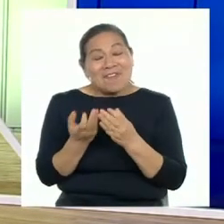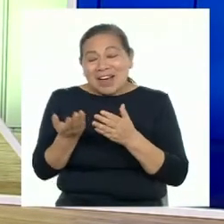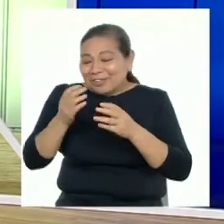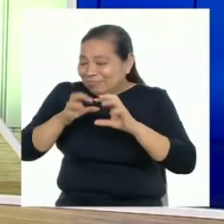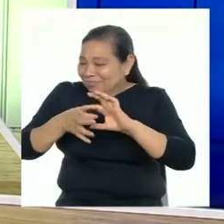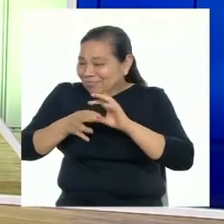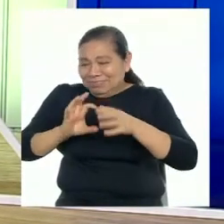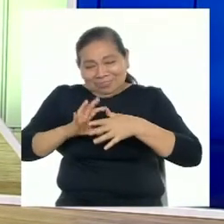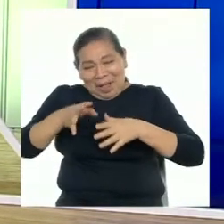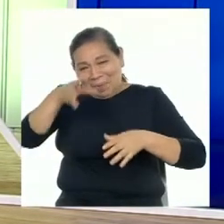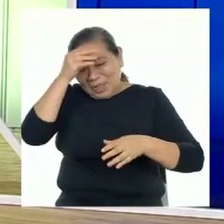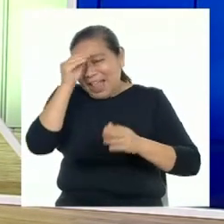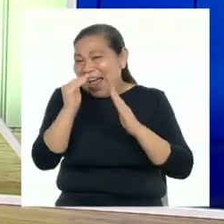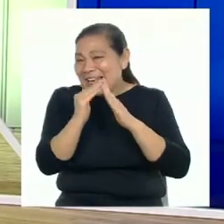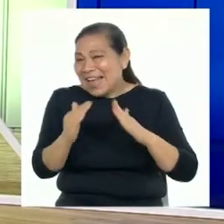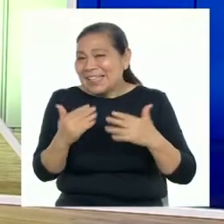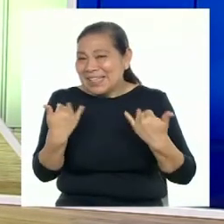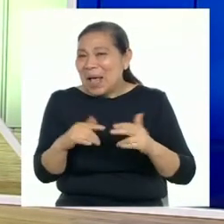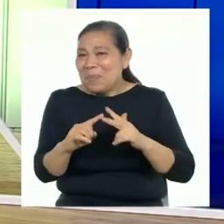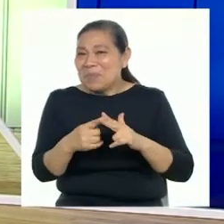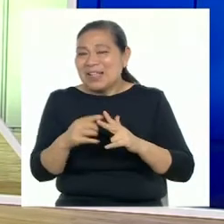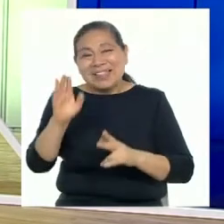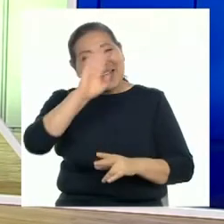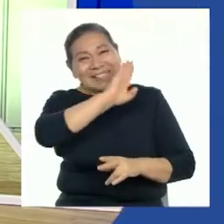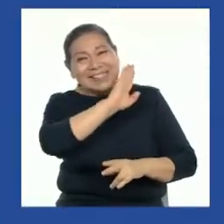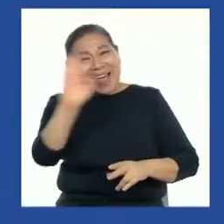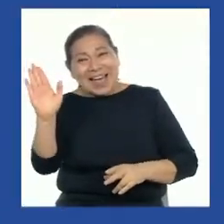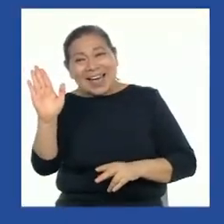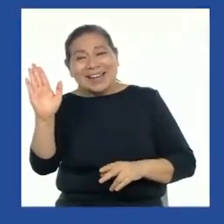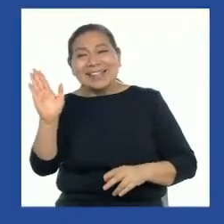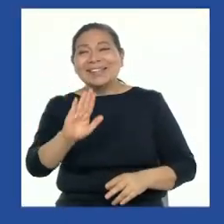Limpiadas Virtuales de Aprendo en Casa ya empiezan. ¡Nos vemos!